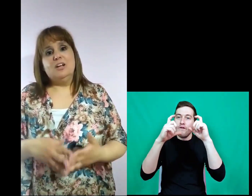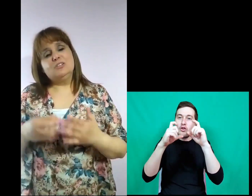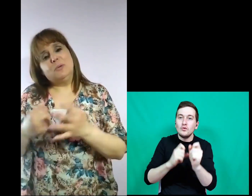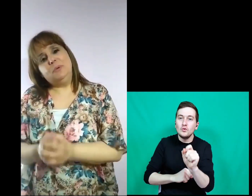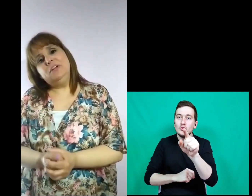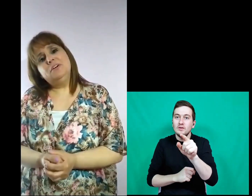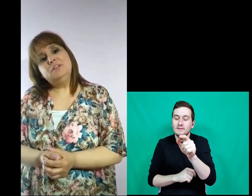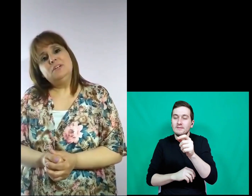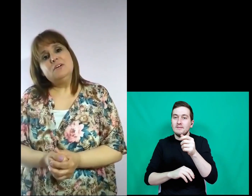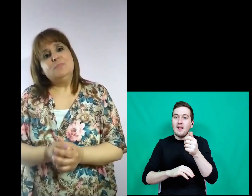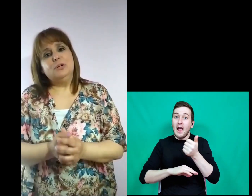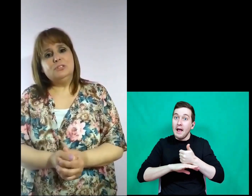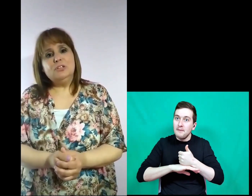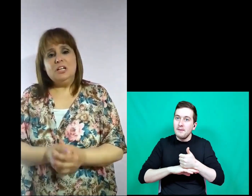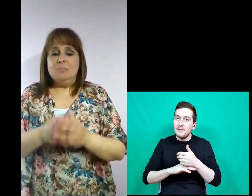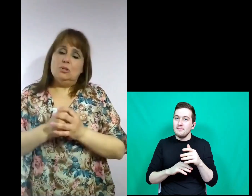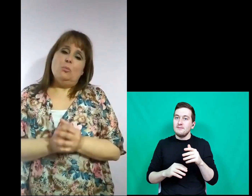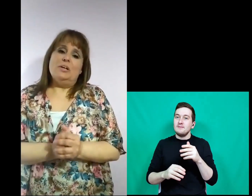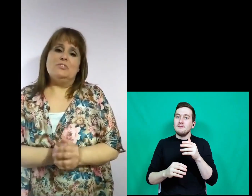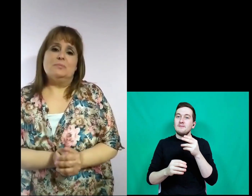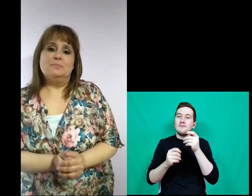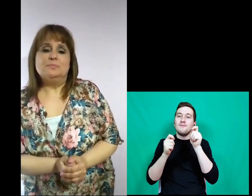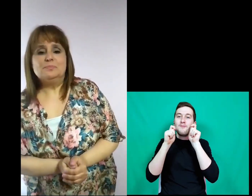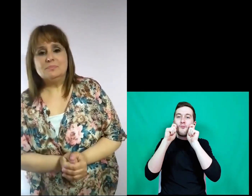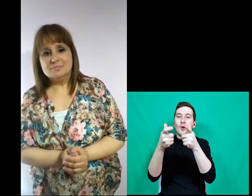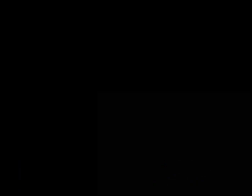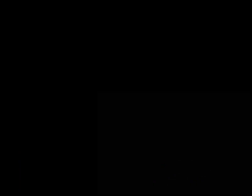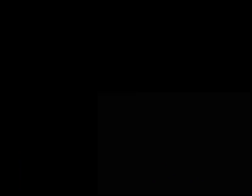Así que los espero pronto y les mando un beso.